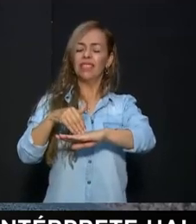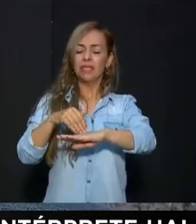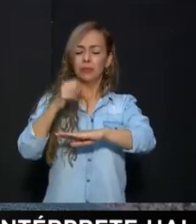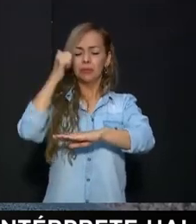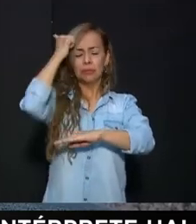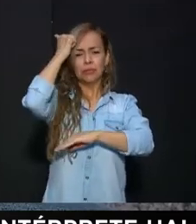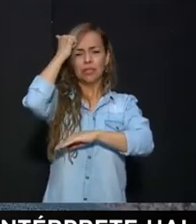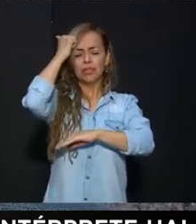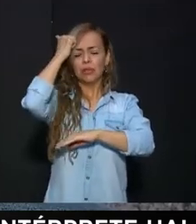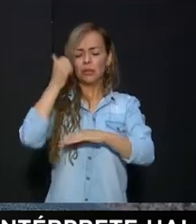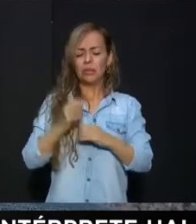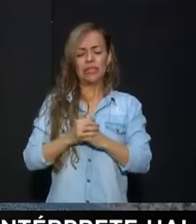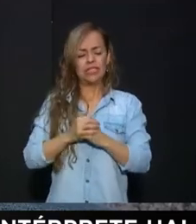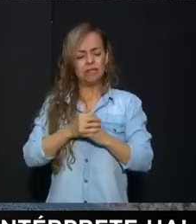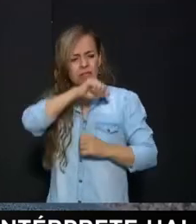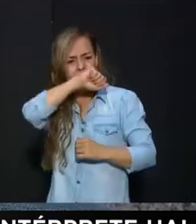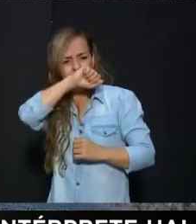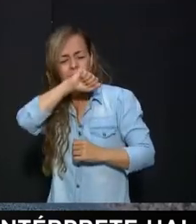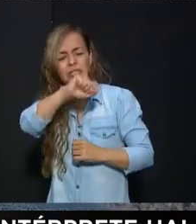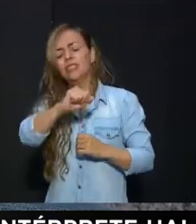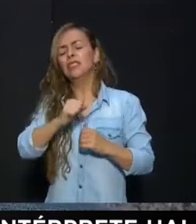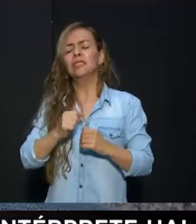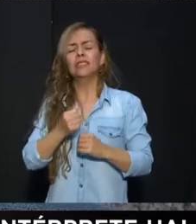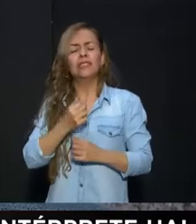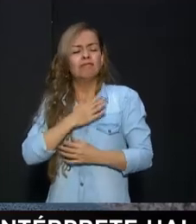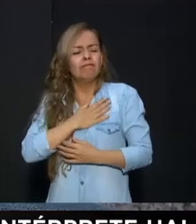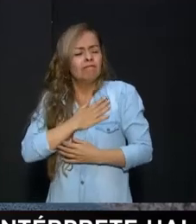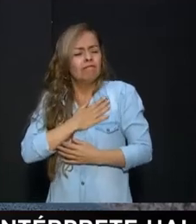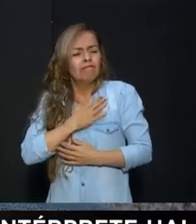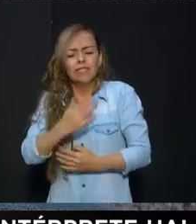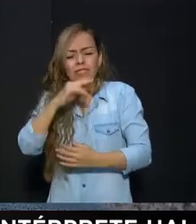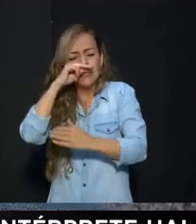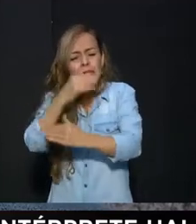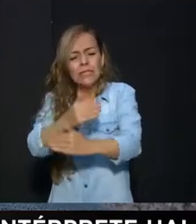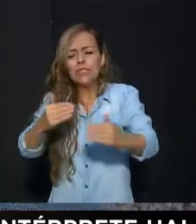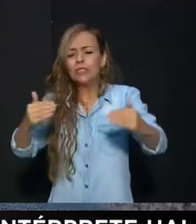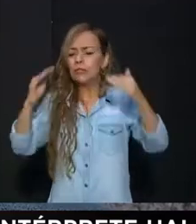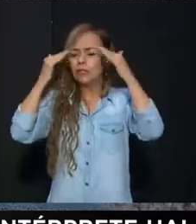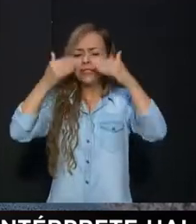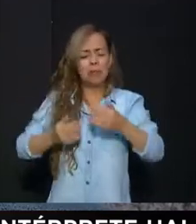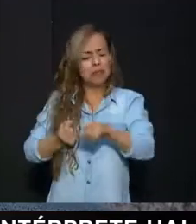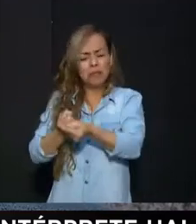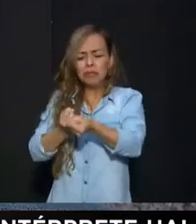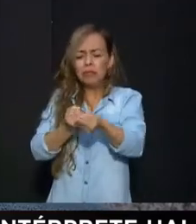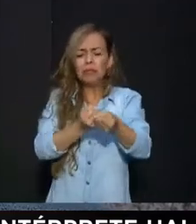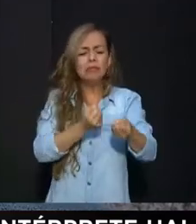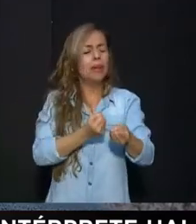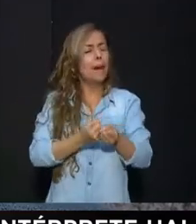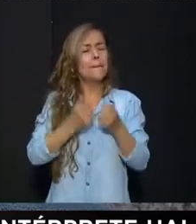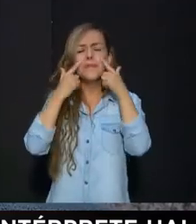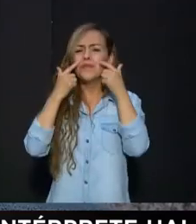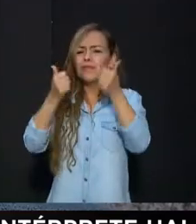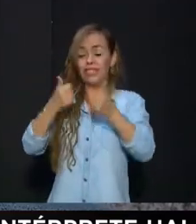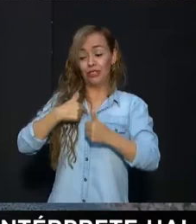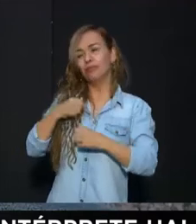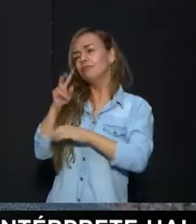docentes Cómo se involucran Qué pasión Le colocan A estos niños Para trabajar con ellos No, yo soy feliz Yo entro muchas veces A las abuelas Y me